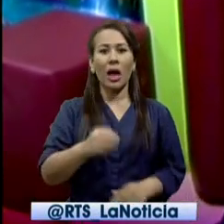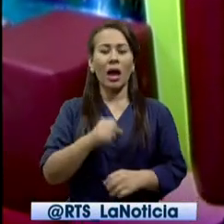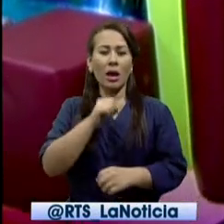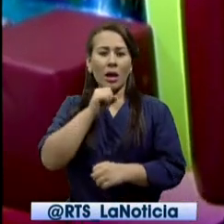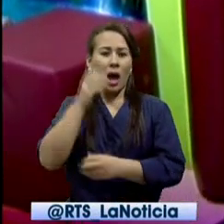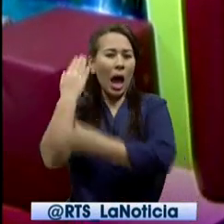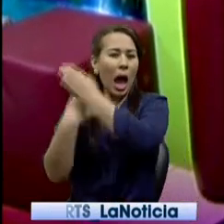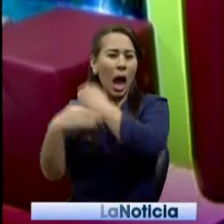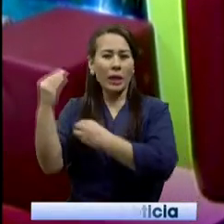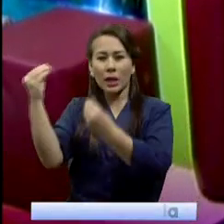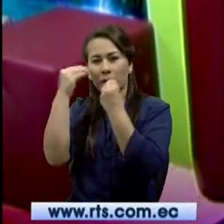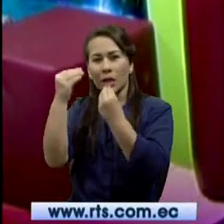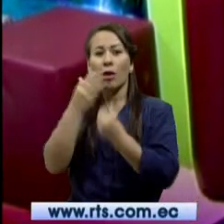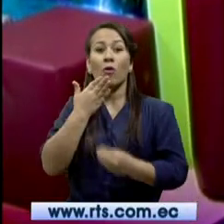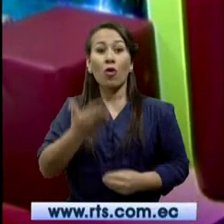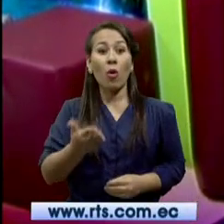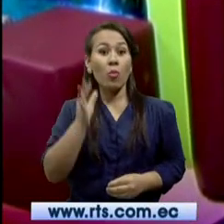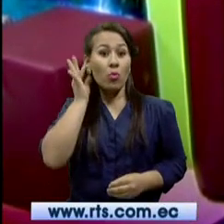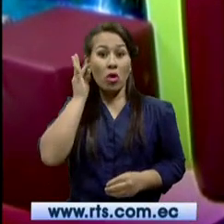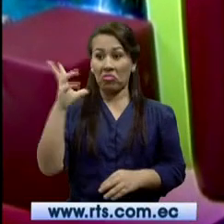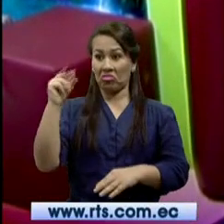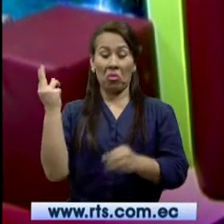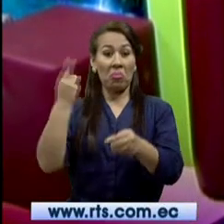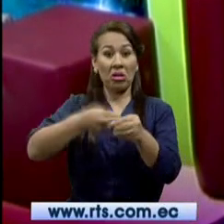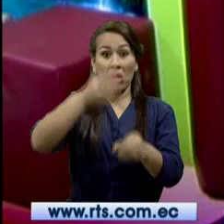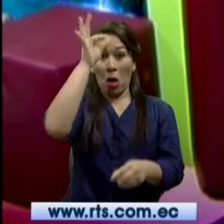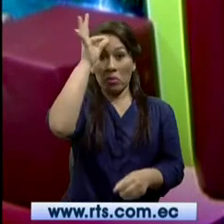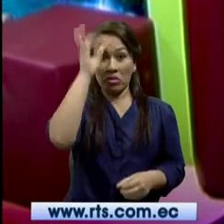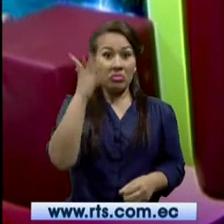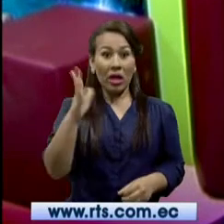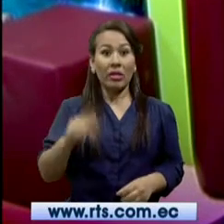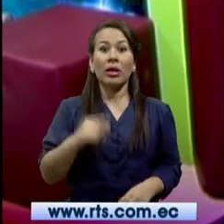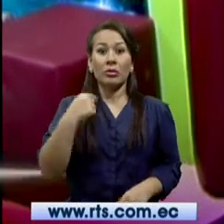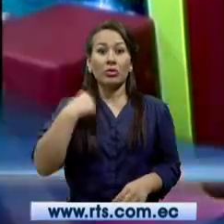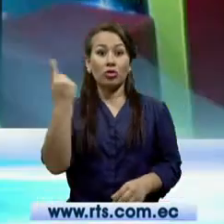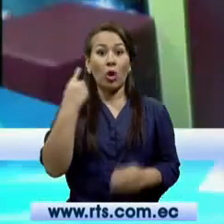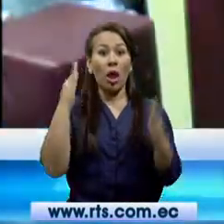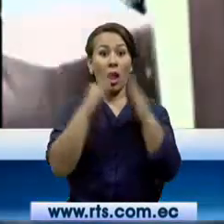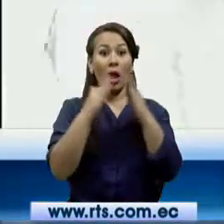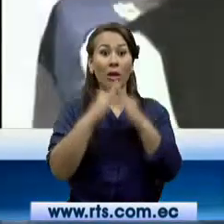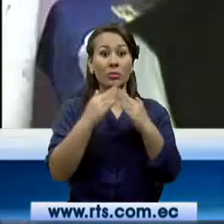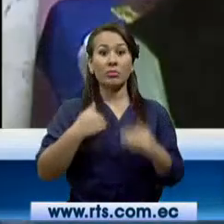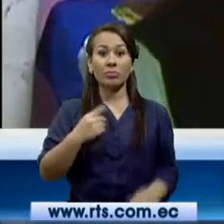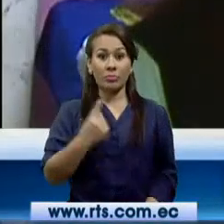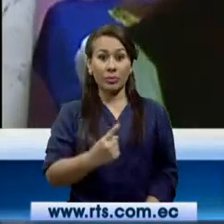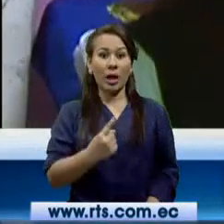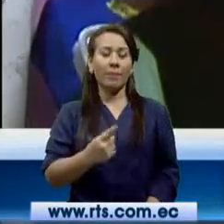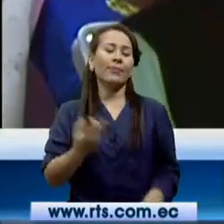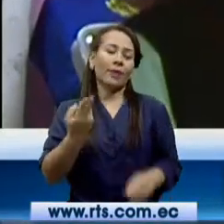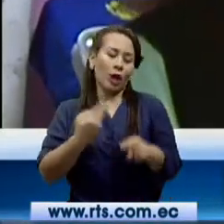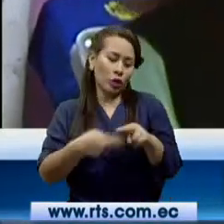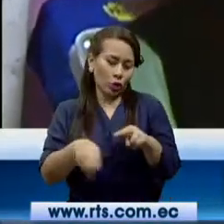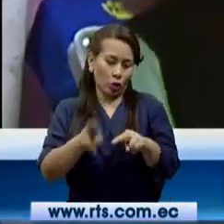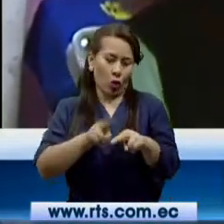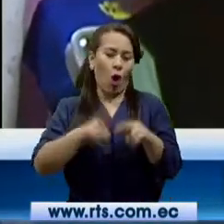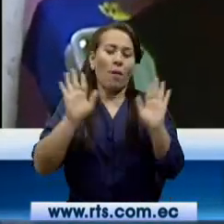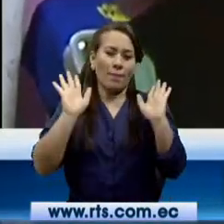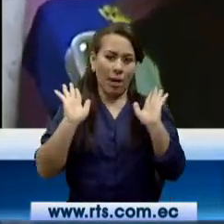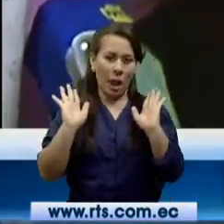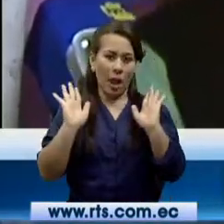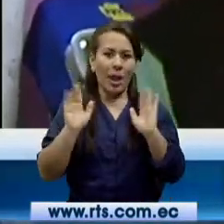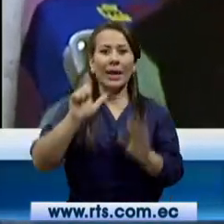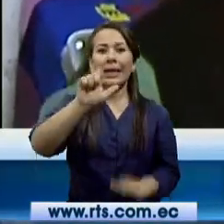ancestrales de cómo las mujeres alumbraban hace más de 100 años. Normalmente el parto en